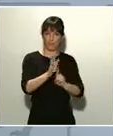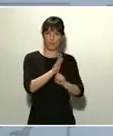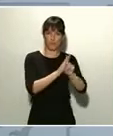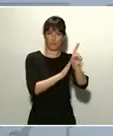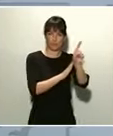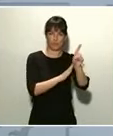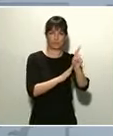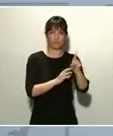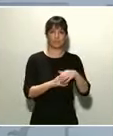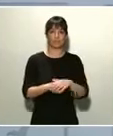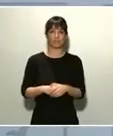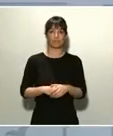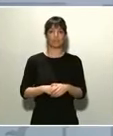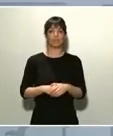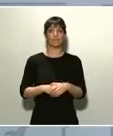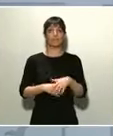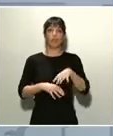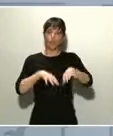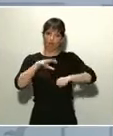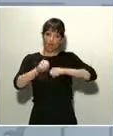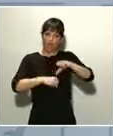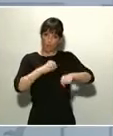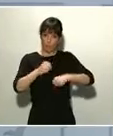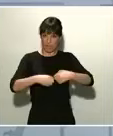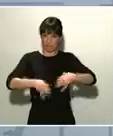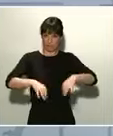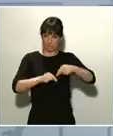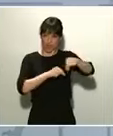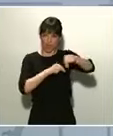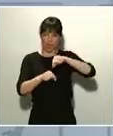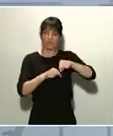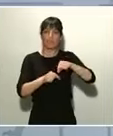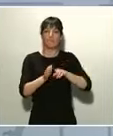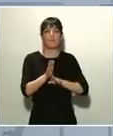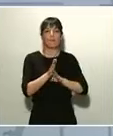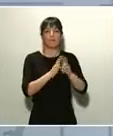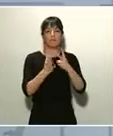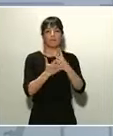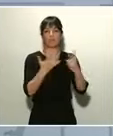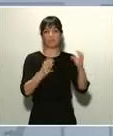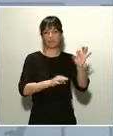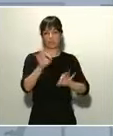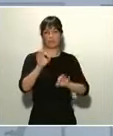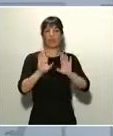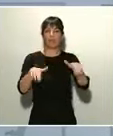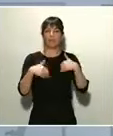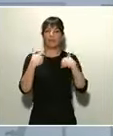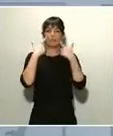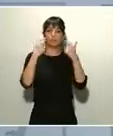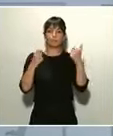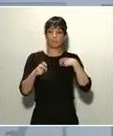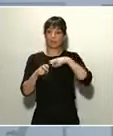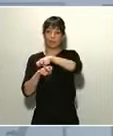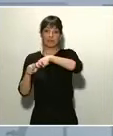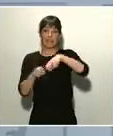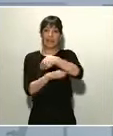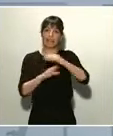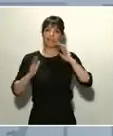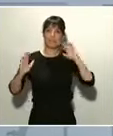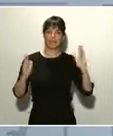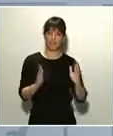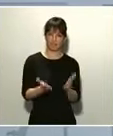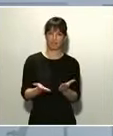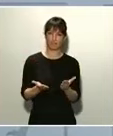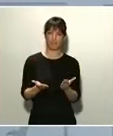aumentado también un 17%, lo que expresa la retención de desplazamientos y evita la afluencia de público a